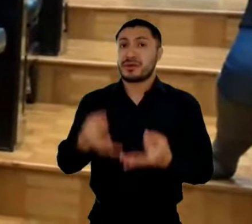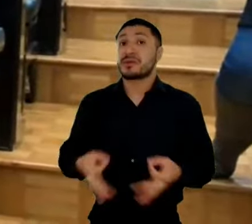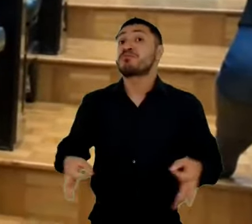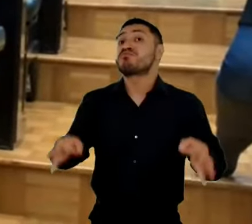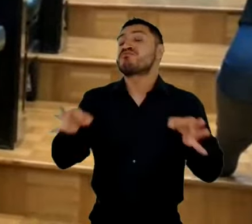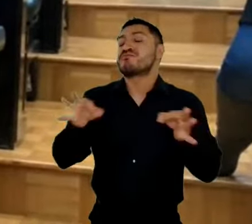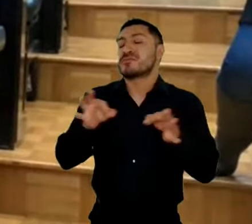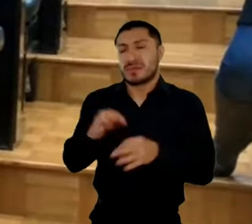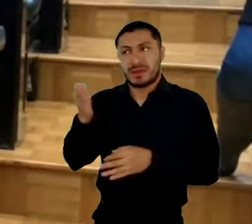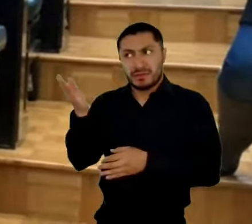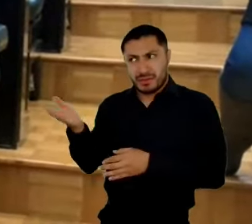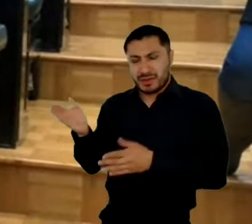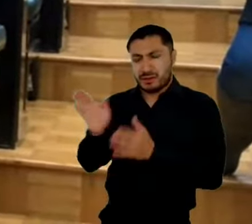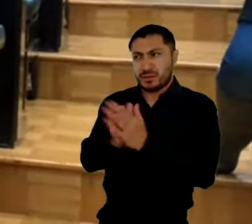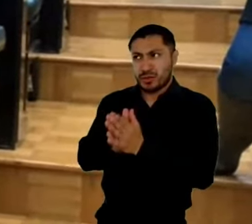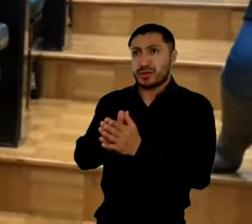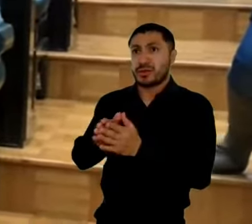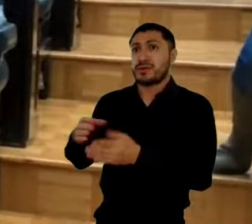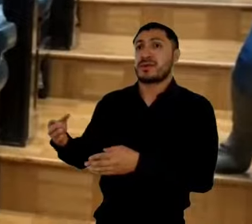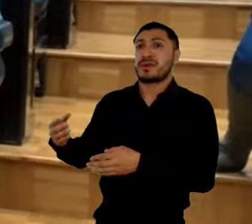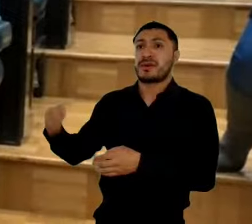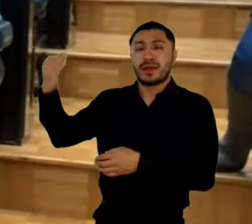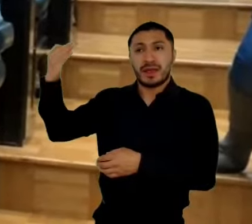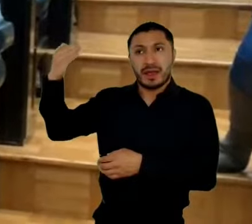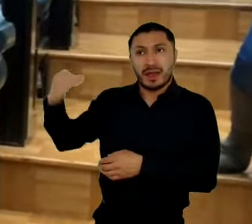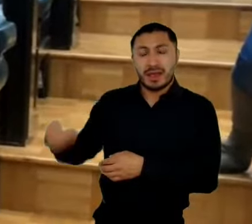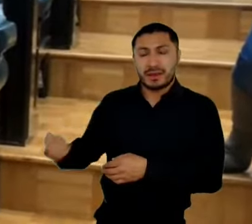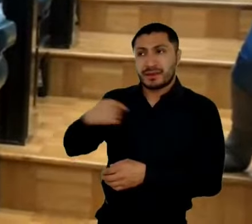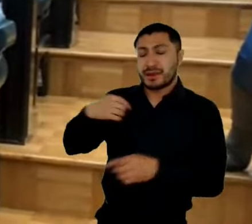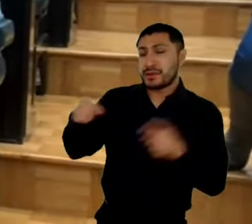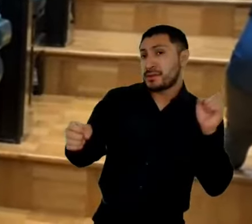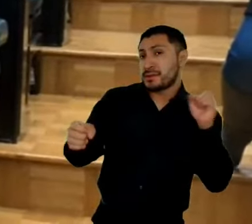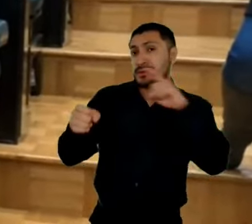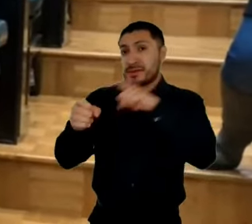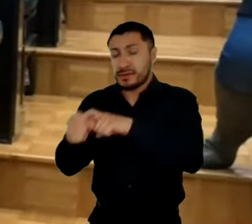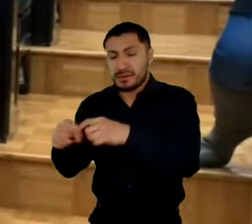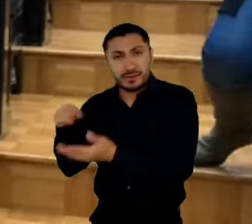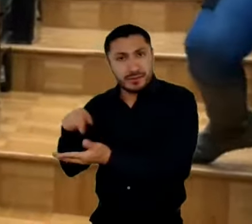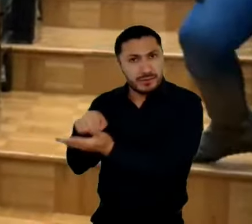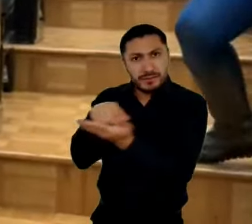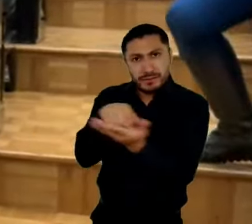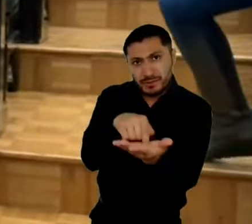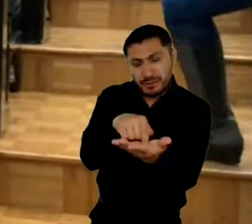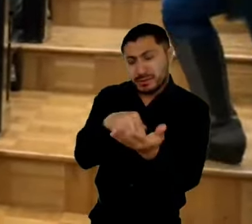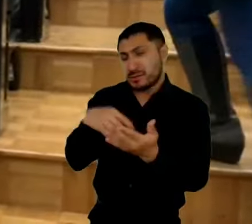si acepta que un servidor se sume a esta iniciativa de parte de usted como promovente.